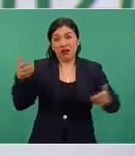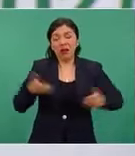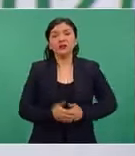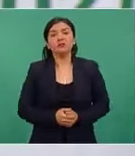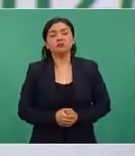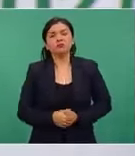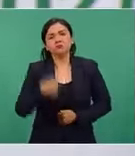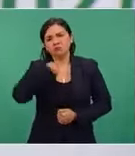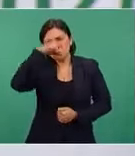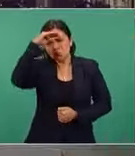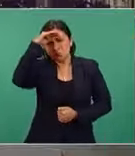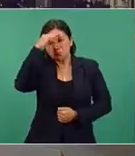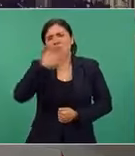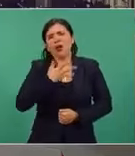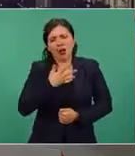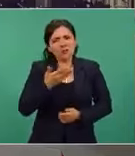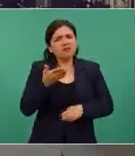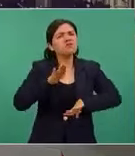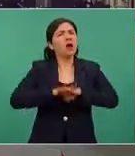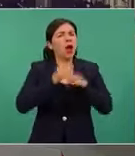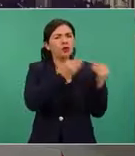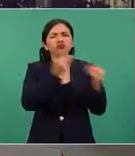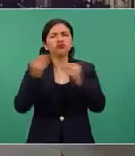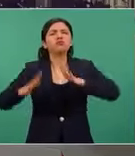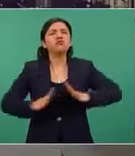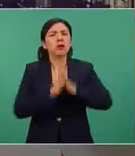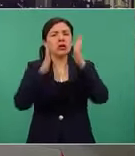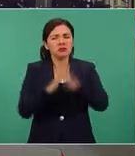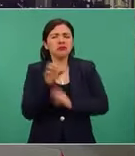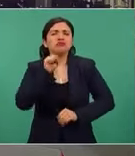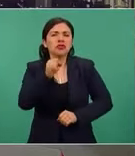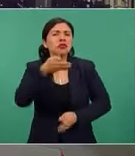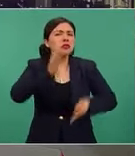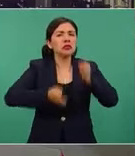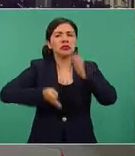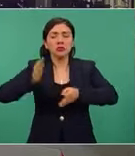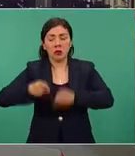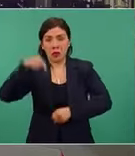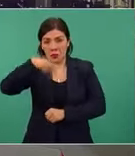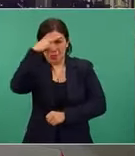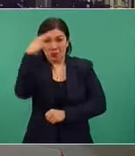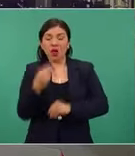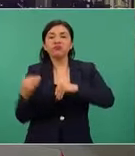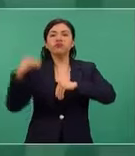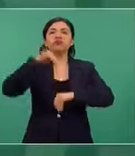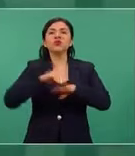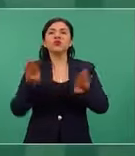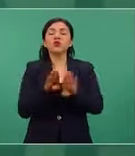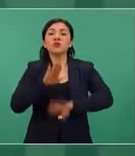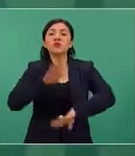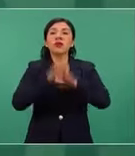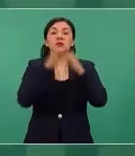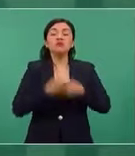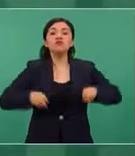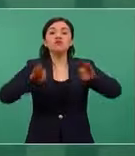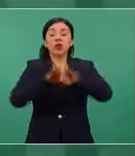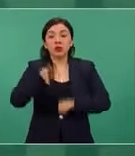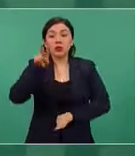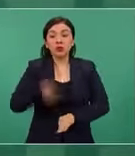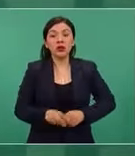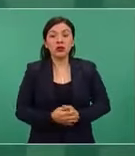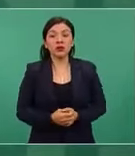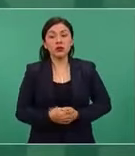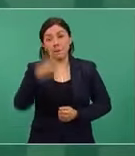Pensamos que vamos a tener mucha participación y que México va a estar en una posición muy, muy importante y relevante